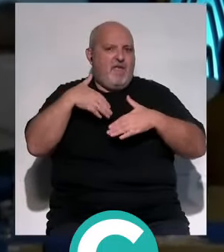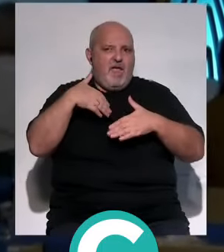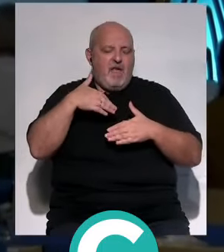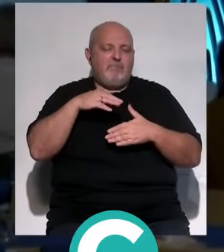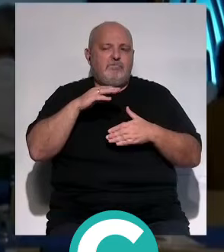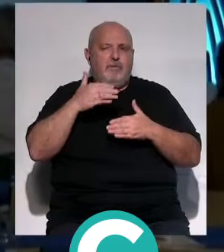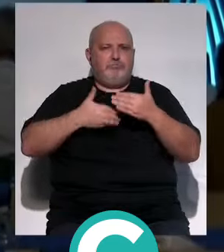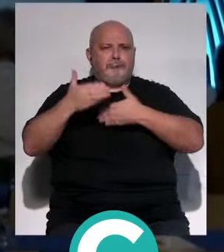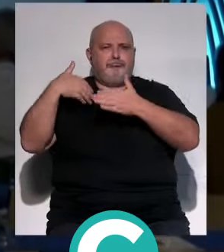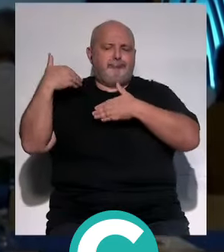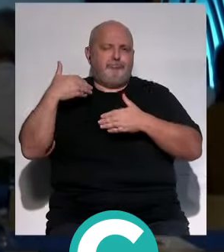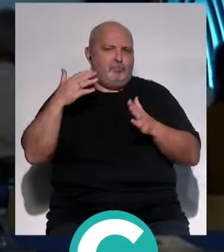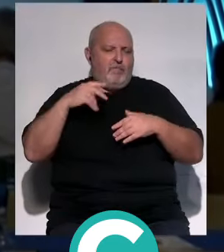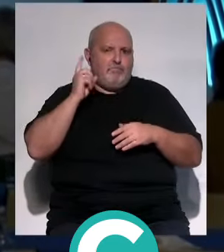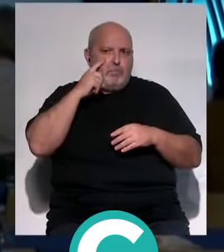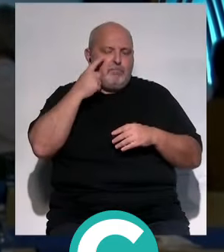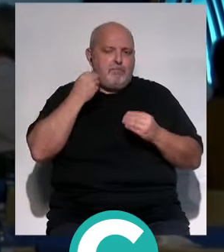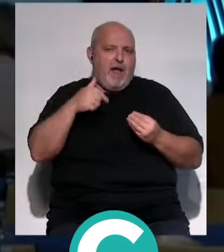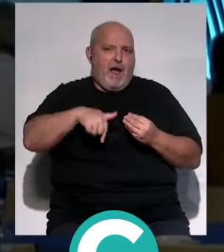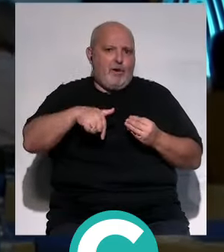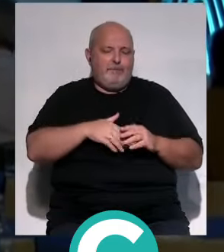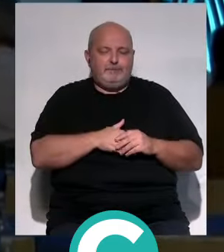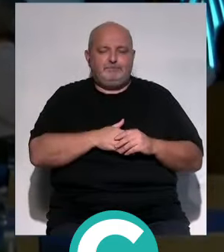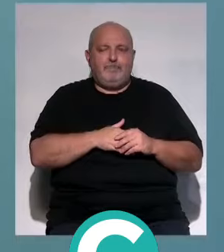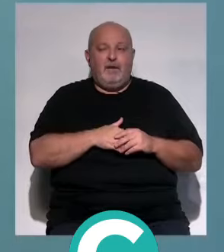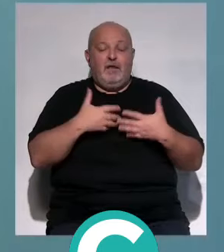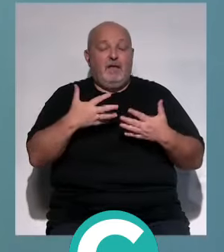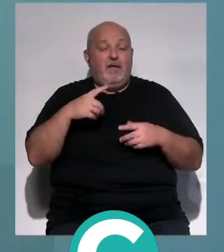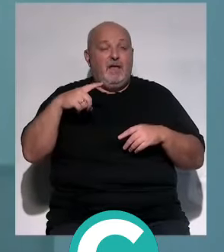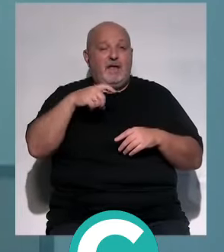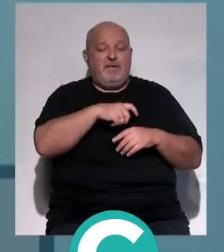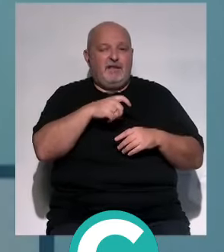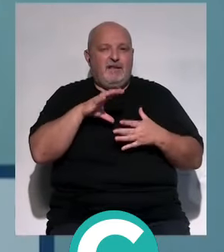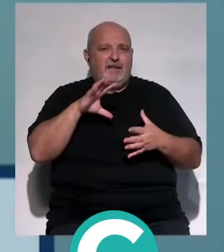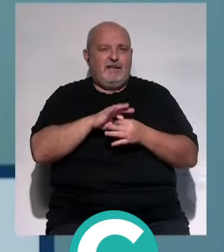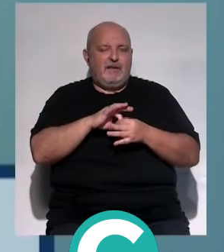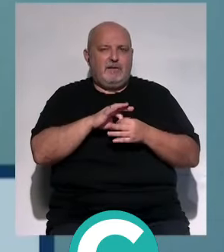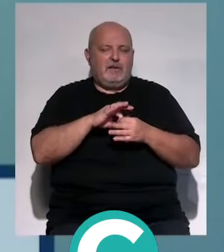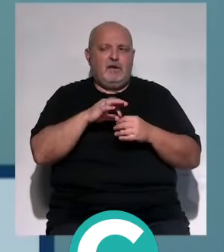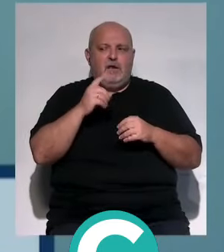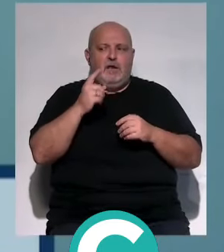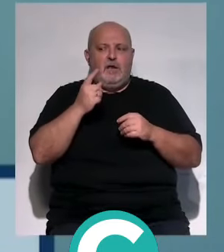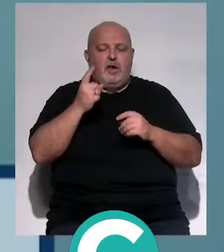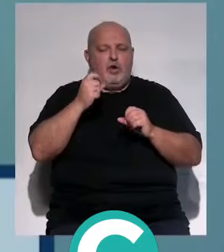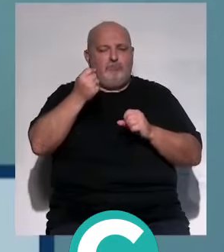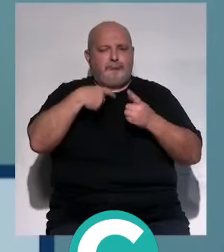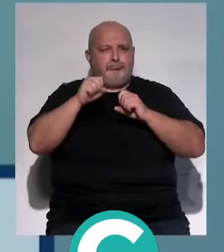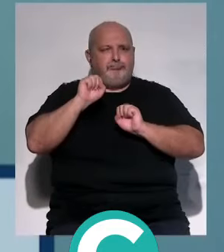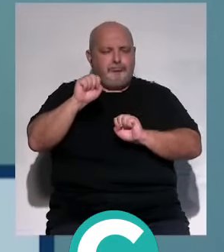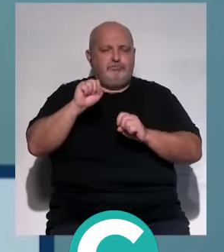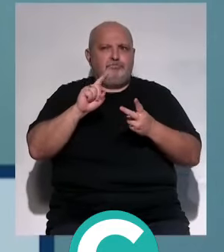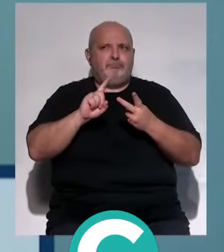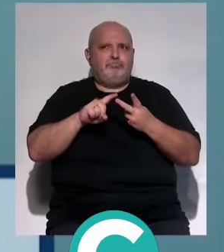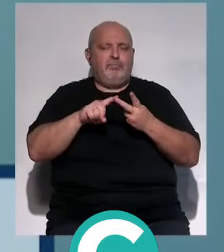desde hace décadas. El tratamiento del cáncer renal metastásico con inmunoterapia, el tratamiento